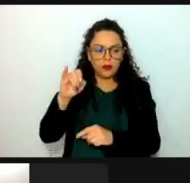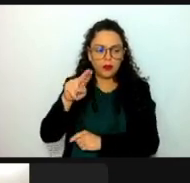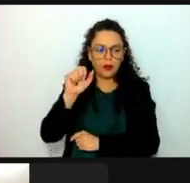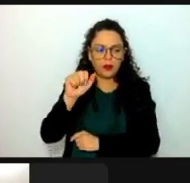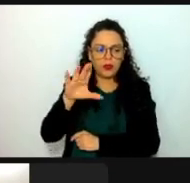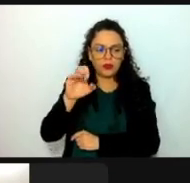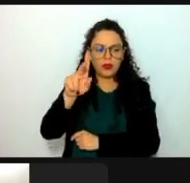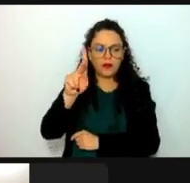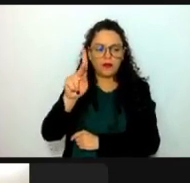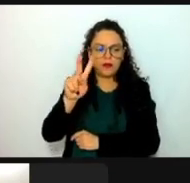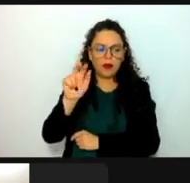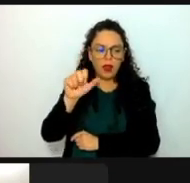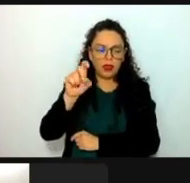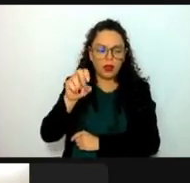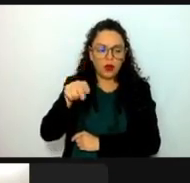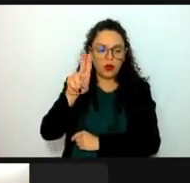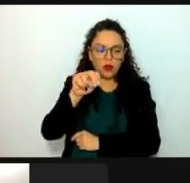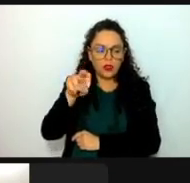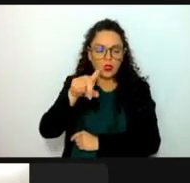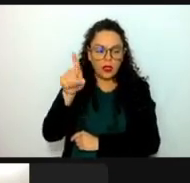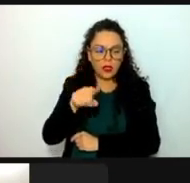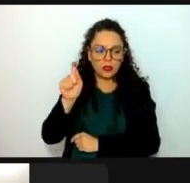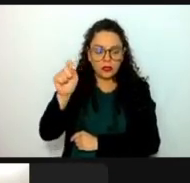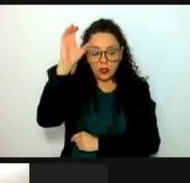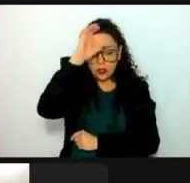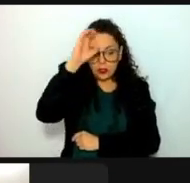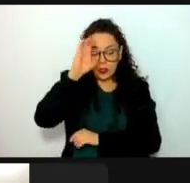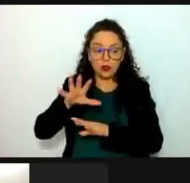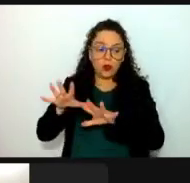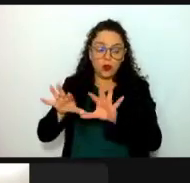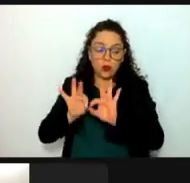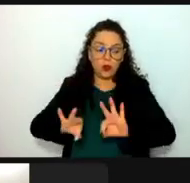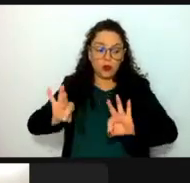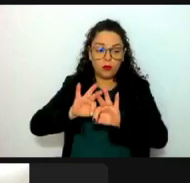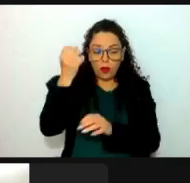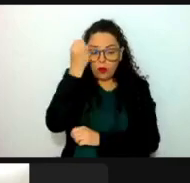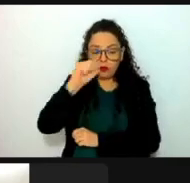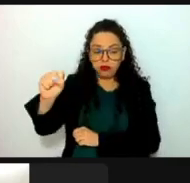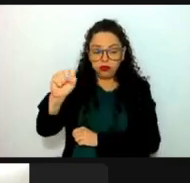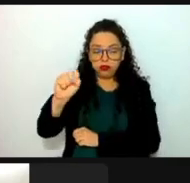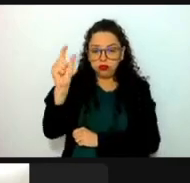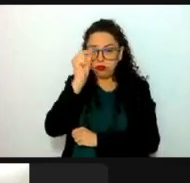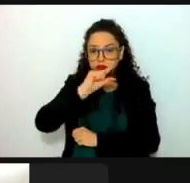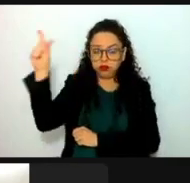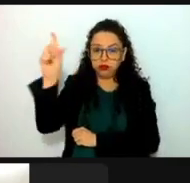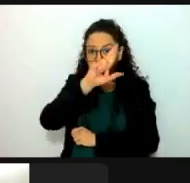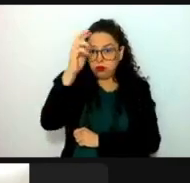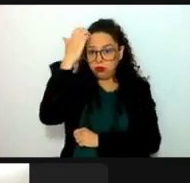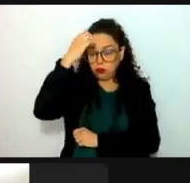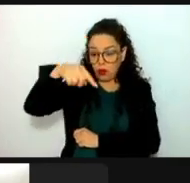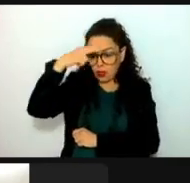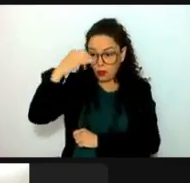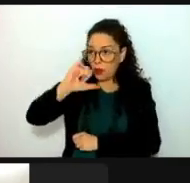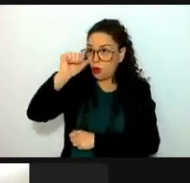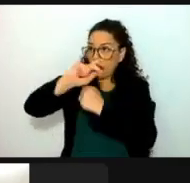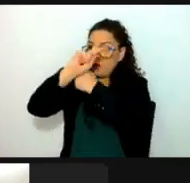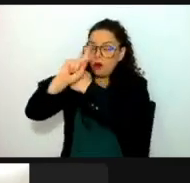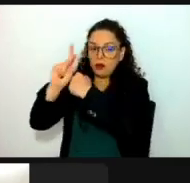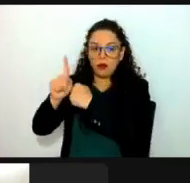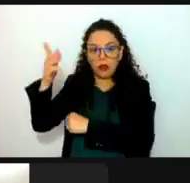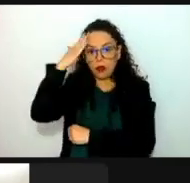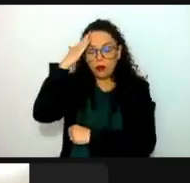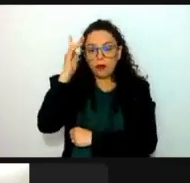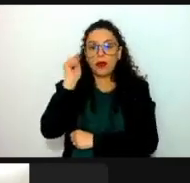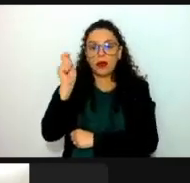Farfán, a causa de ser un destacado científico ampliamente reconocido en México y otros países, encabeza un grupo de líder de investigación en